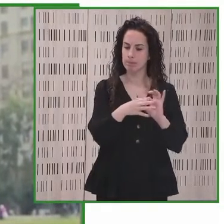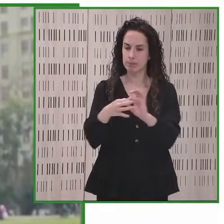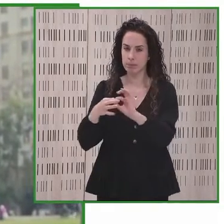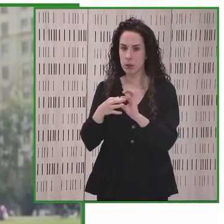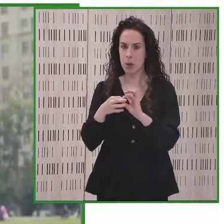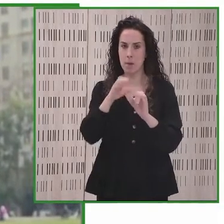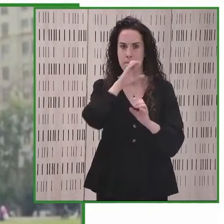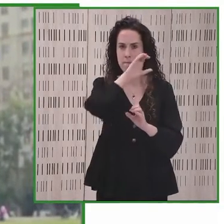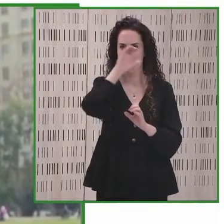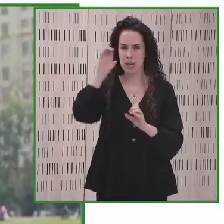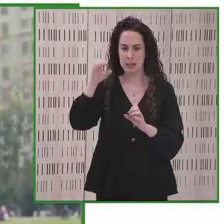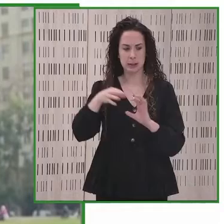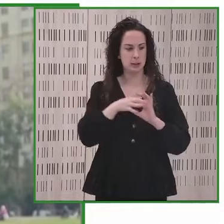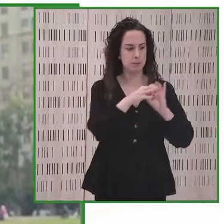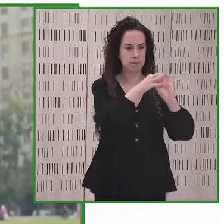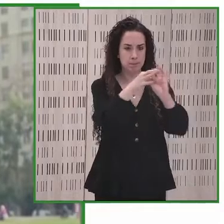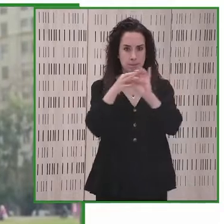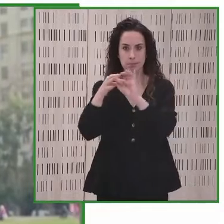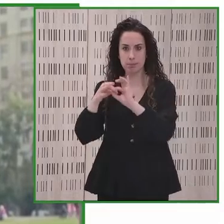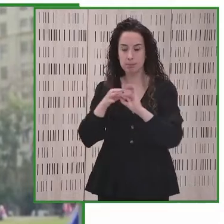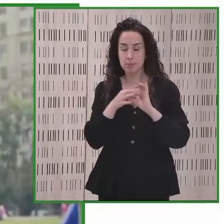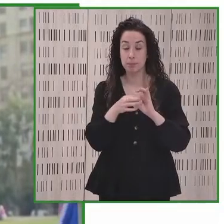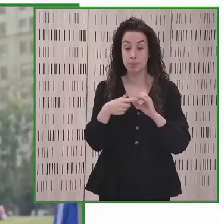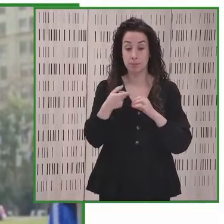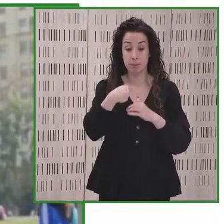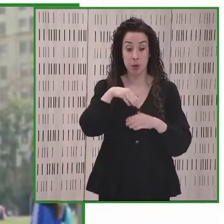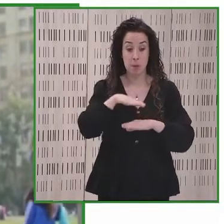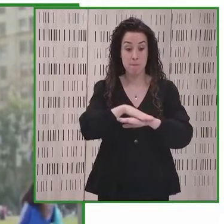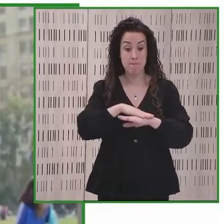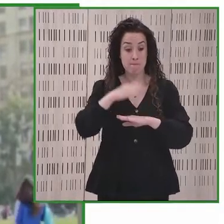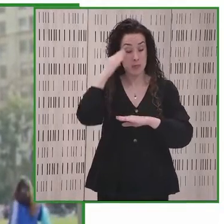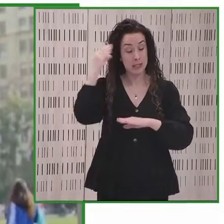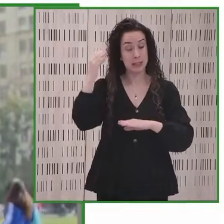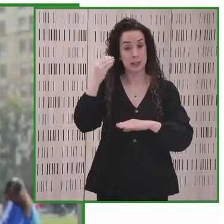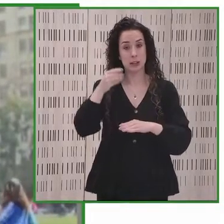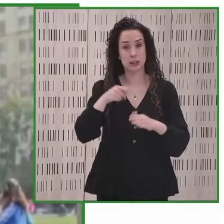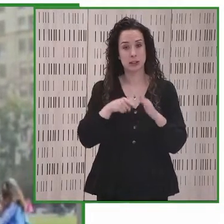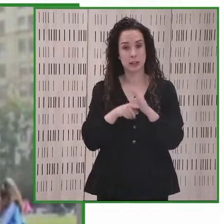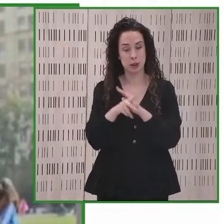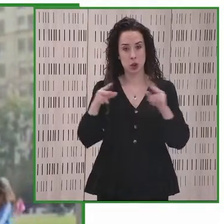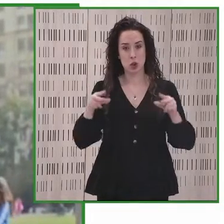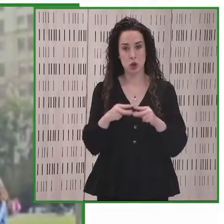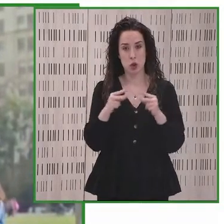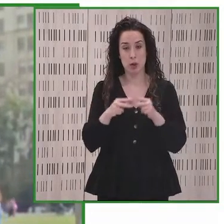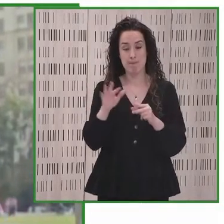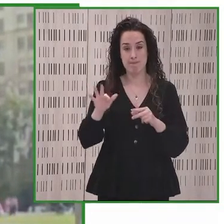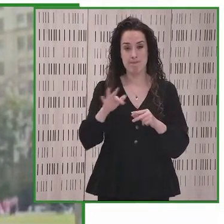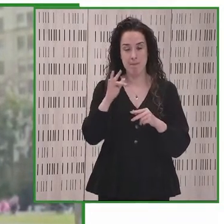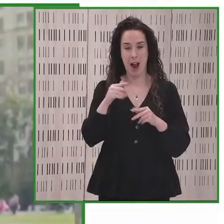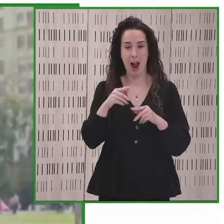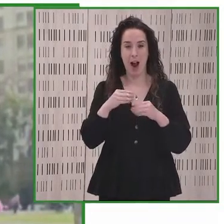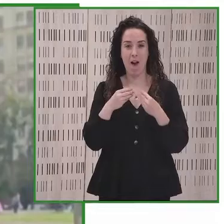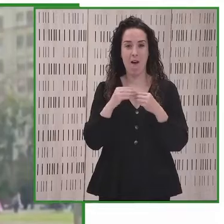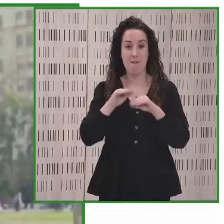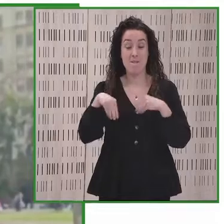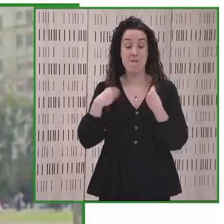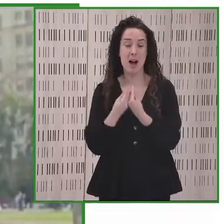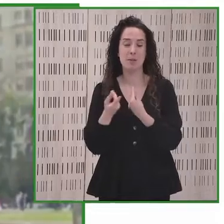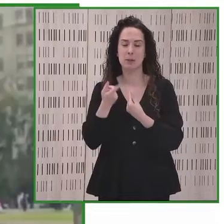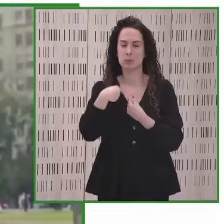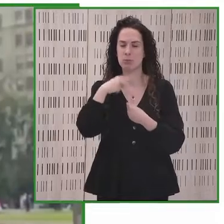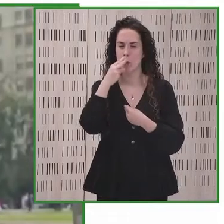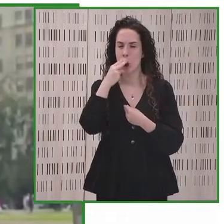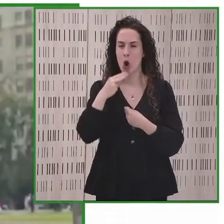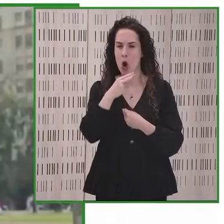traspasan y fronteras como ministerio de desarrollo social y familia les deseamos mucho éxito y reiteramos nuestro